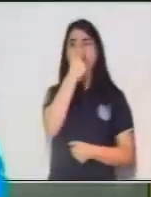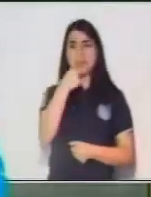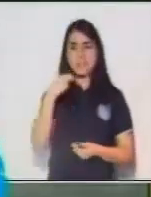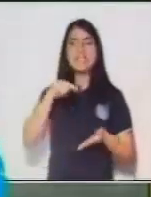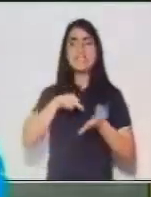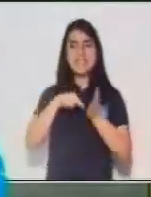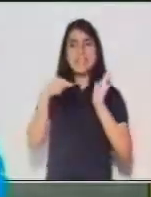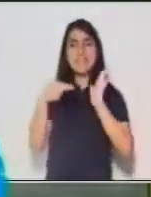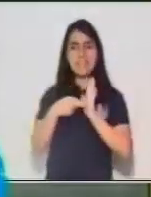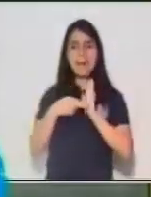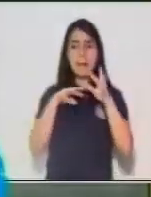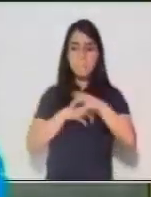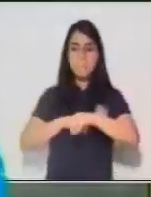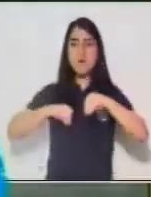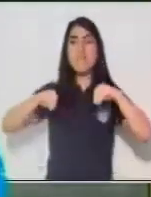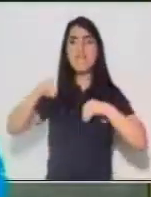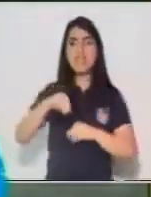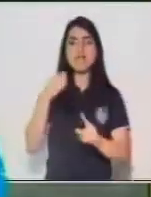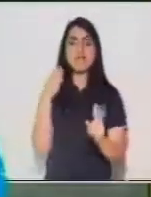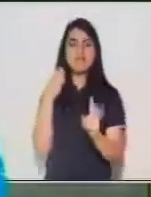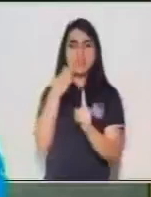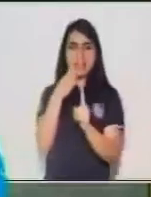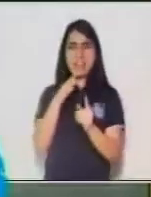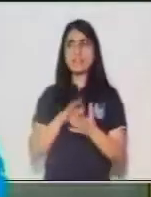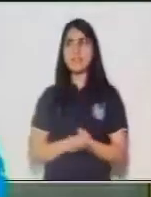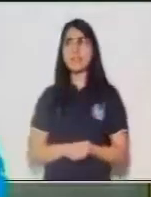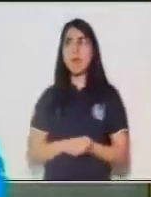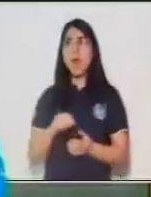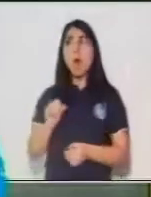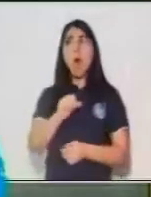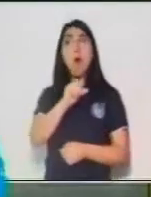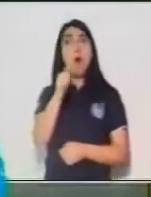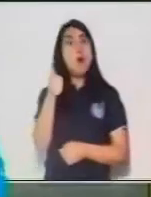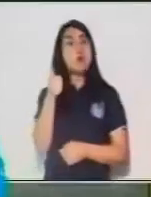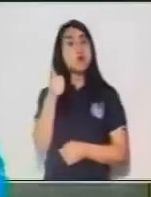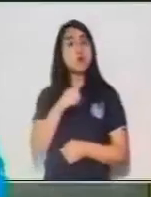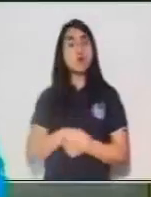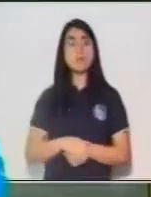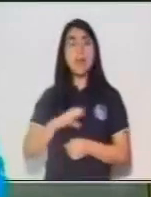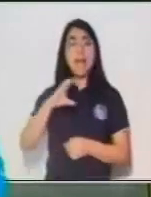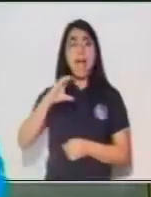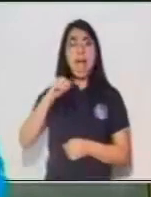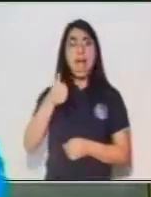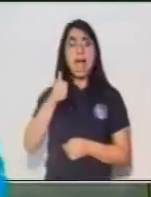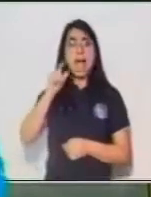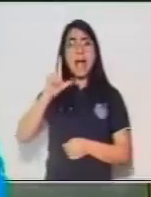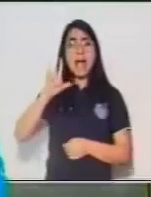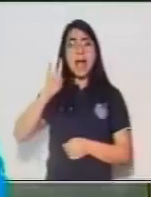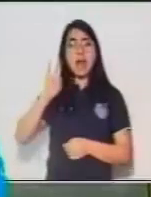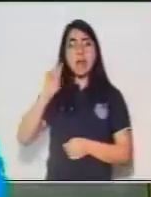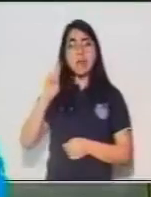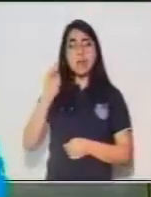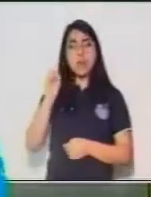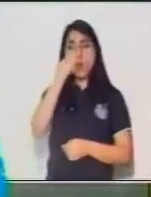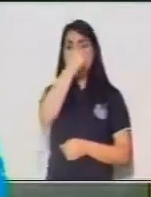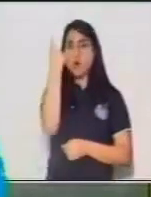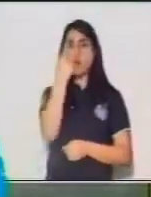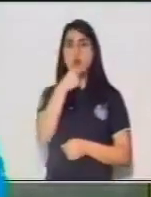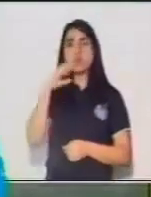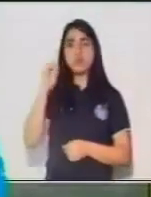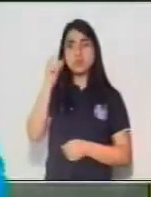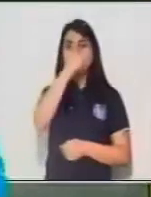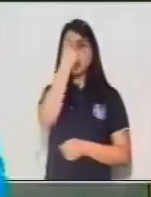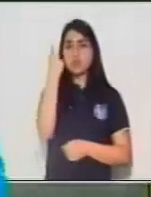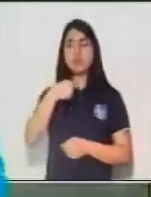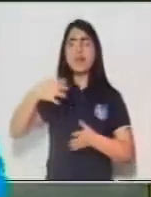calurosos. Aquí hay dos modificadores directos. Y modificador indirecto, que son palabras que se unen